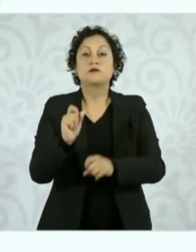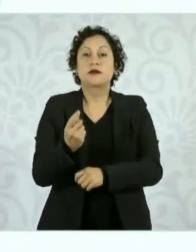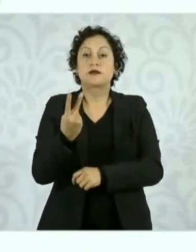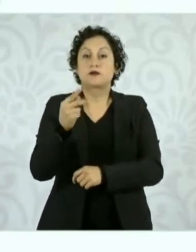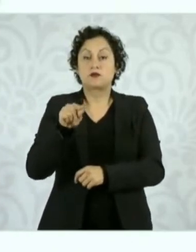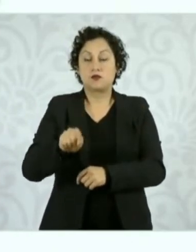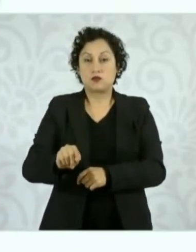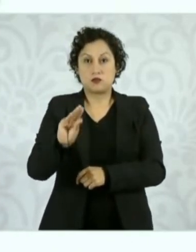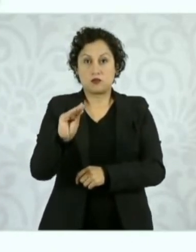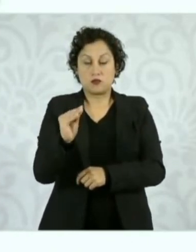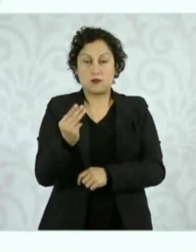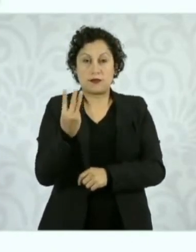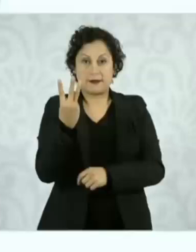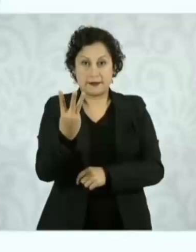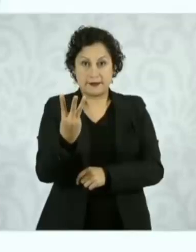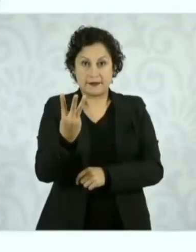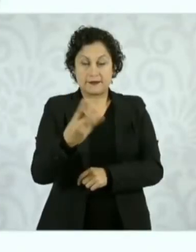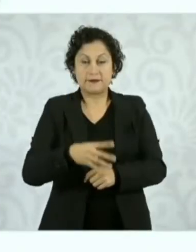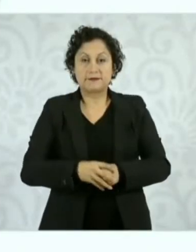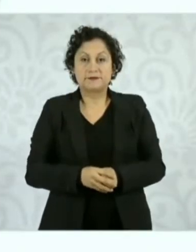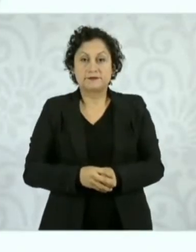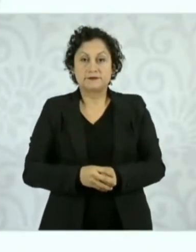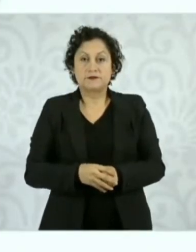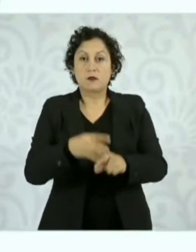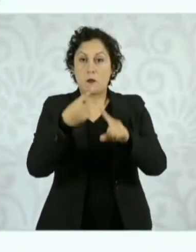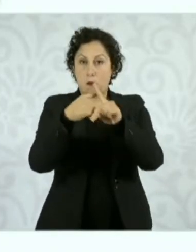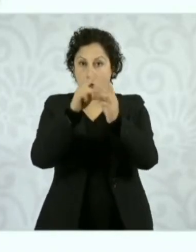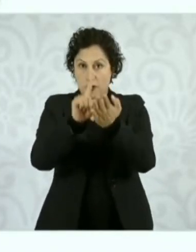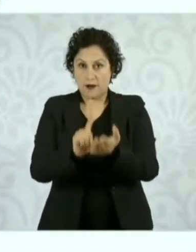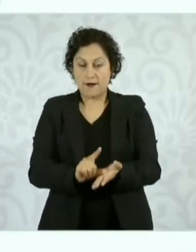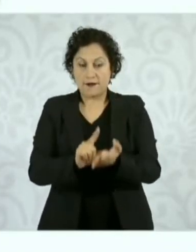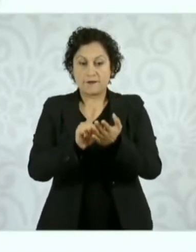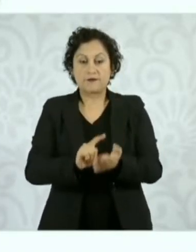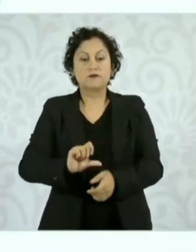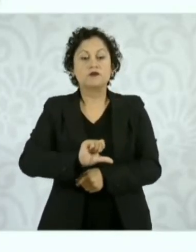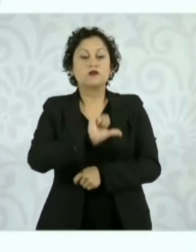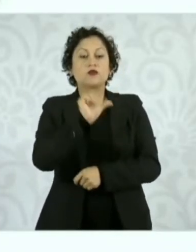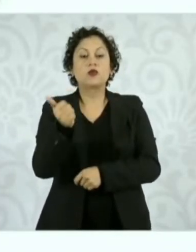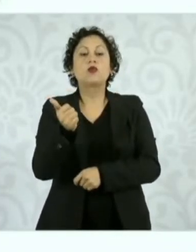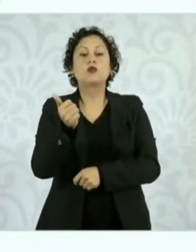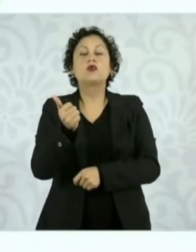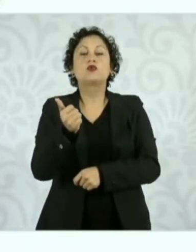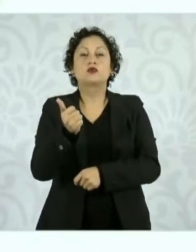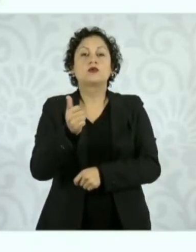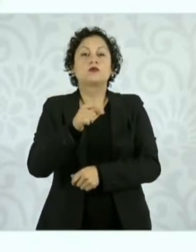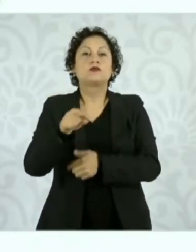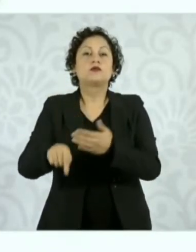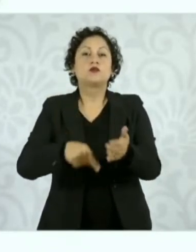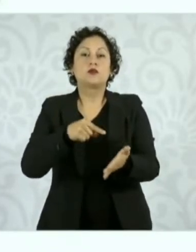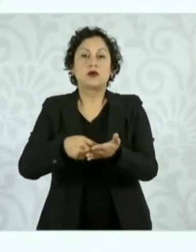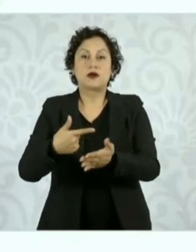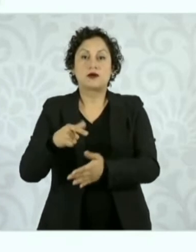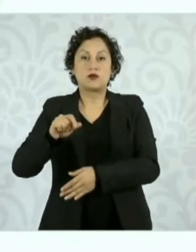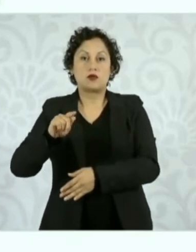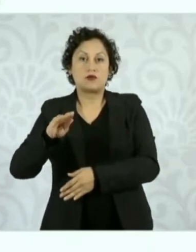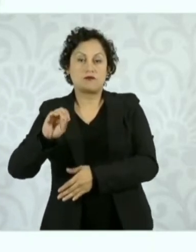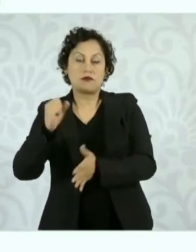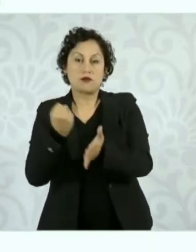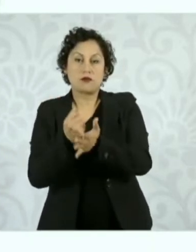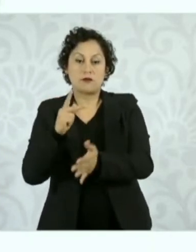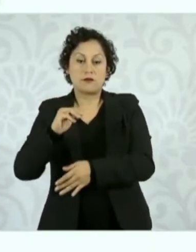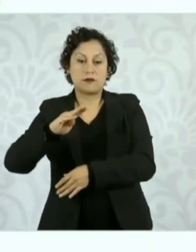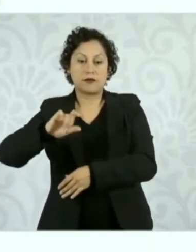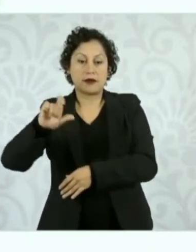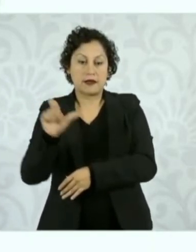pesos con noventa y tres centavos por litro. En gasolina premium, la región golfo de la marca Pemex, estación de